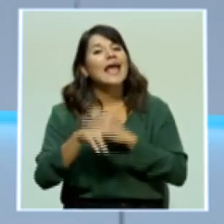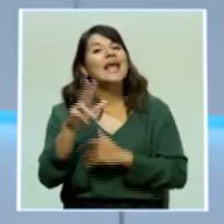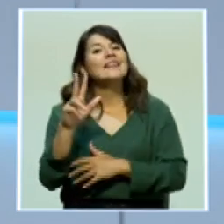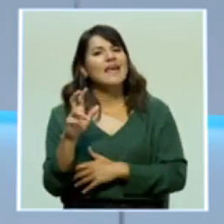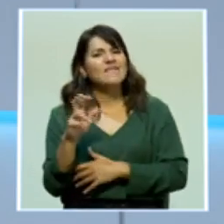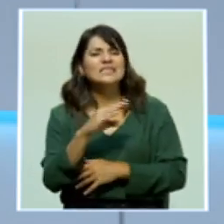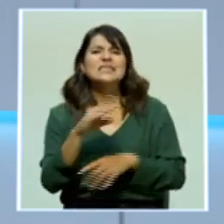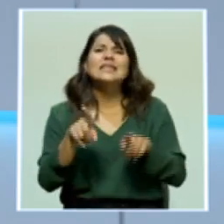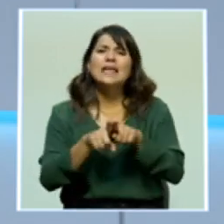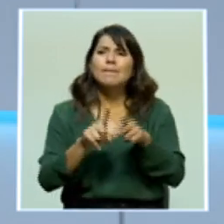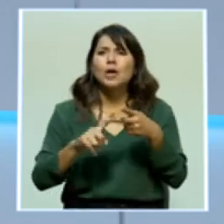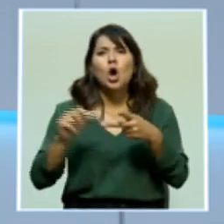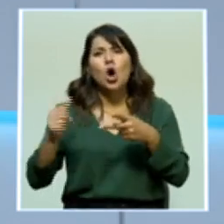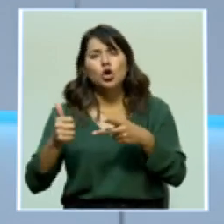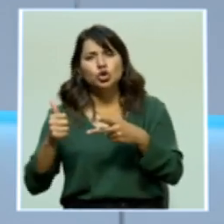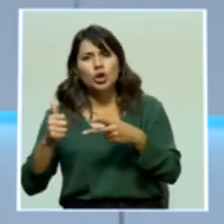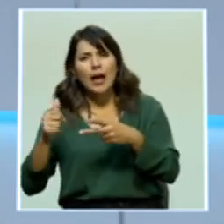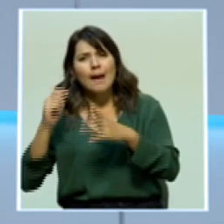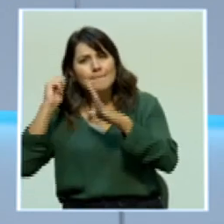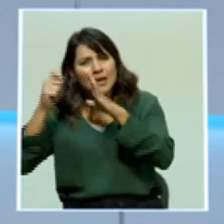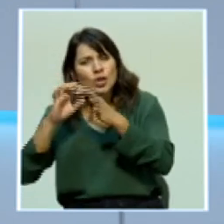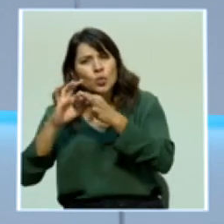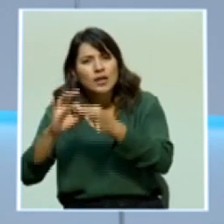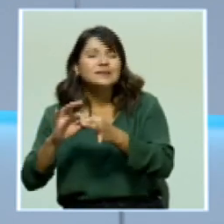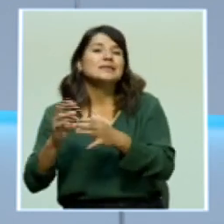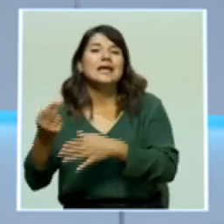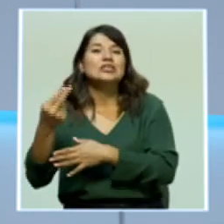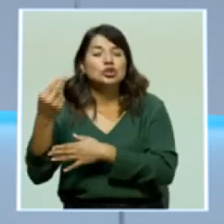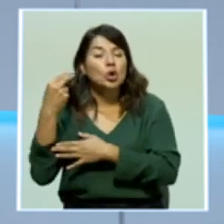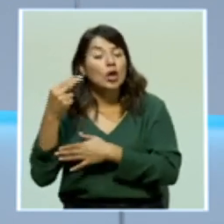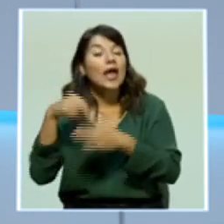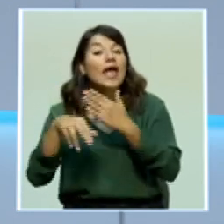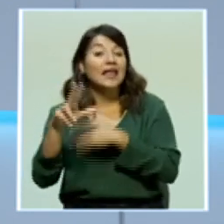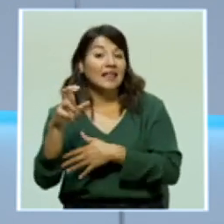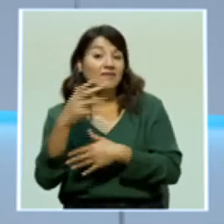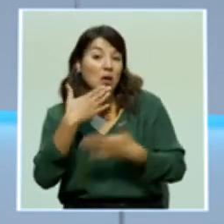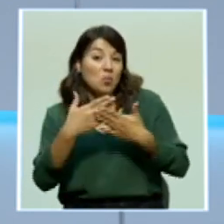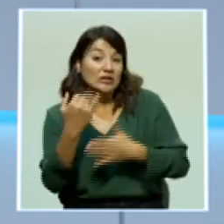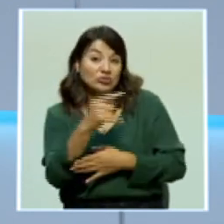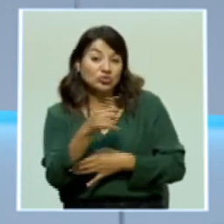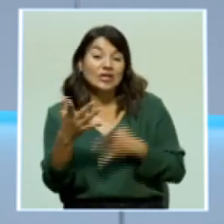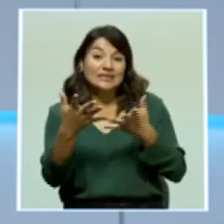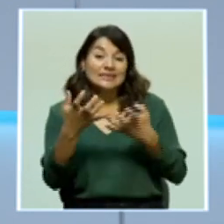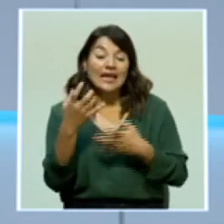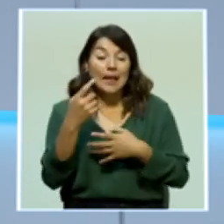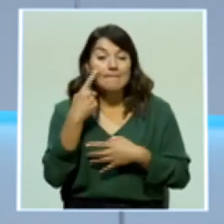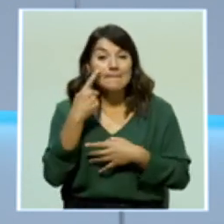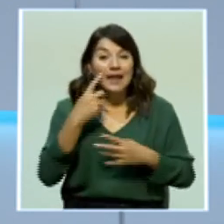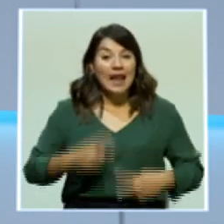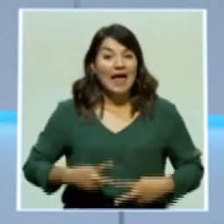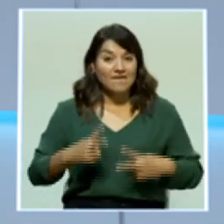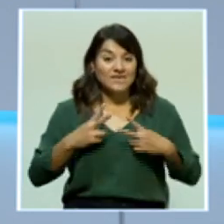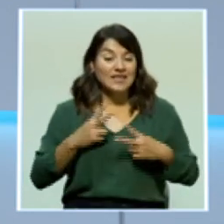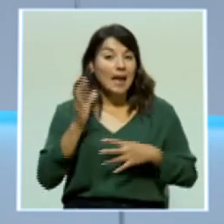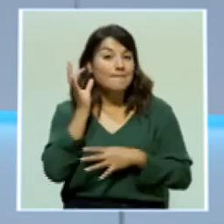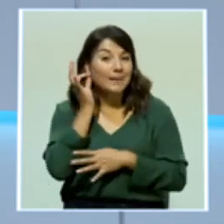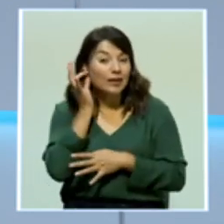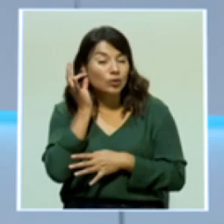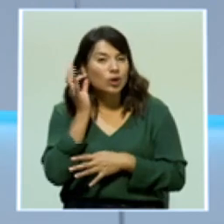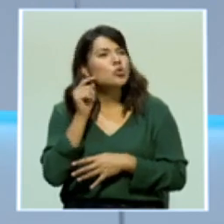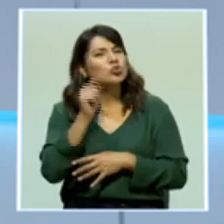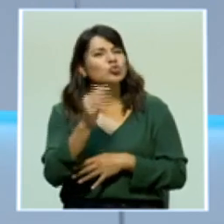hay un documental en Netflix muy bueno también para quienes quieran repasar la vida de Diego Armando Maradona. ¿sabe